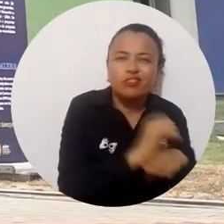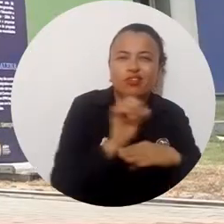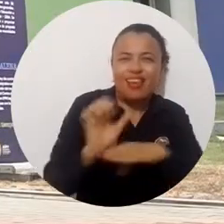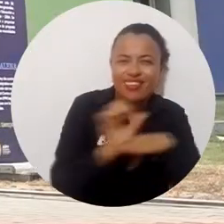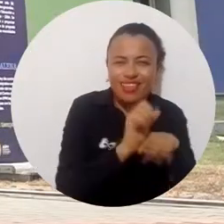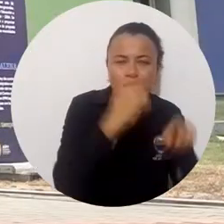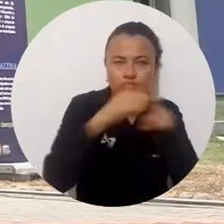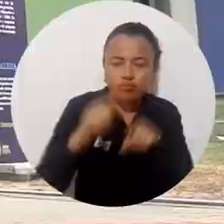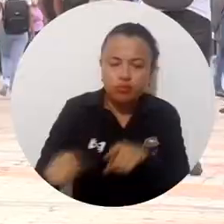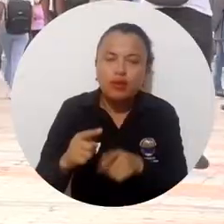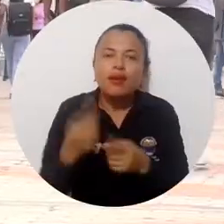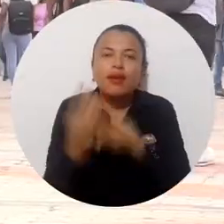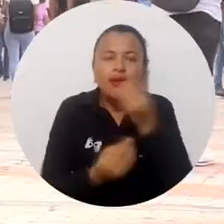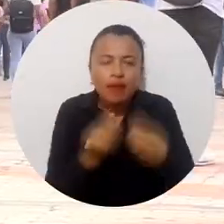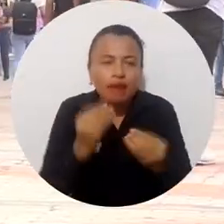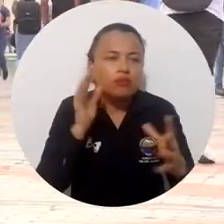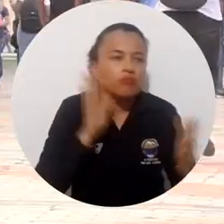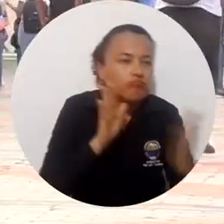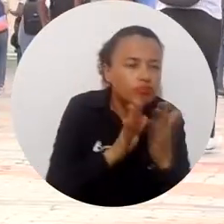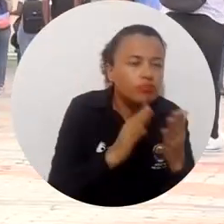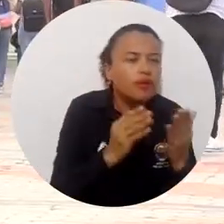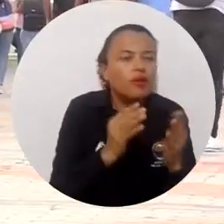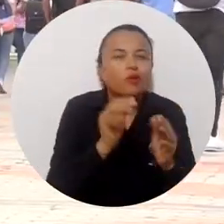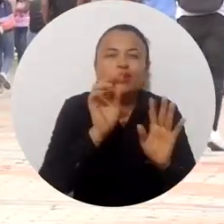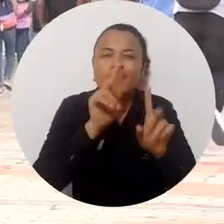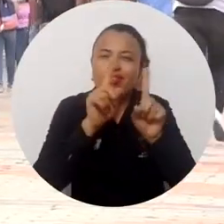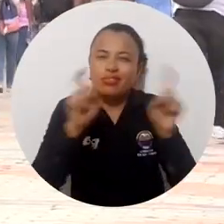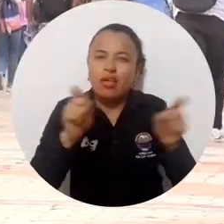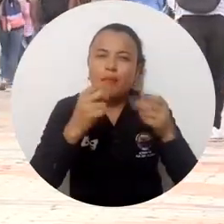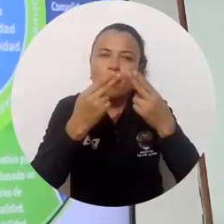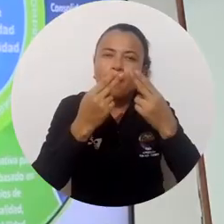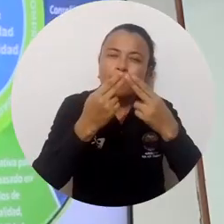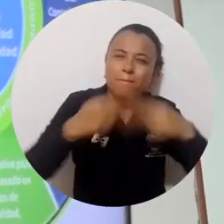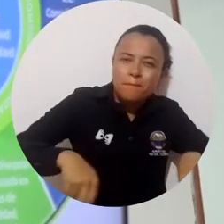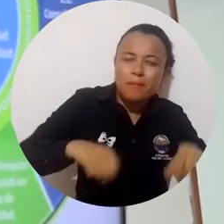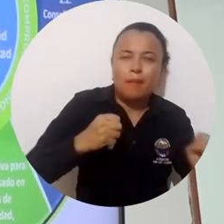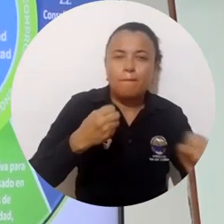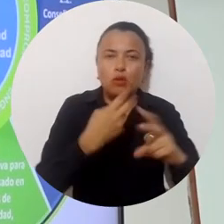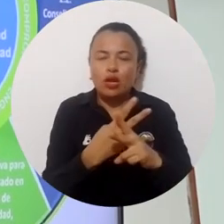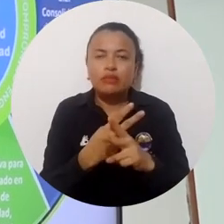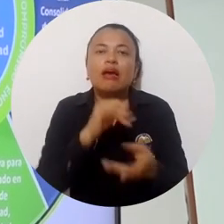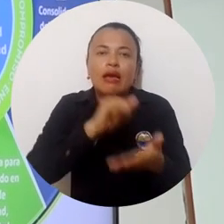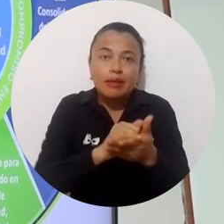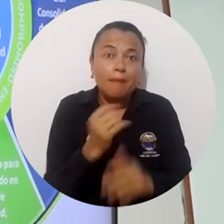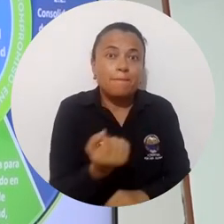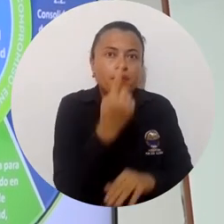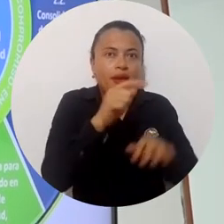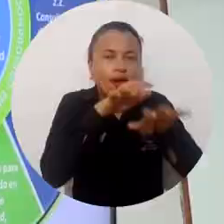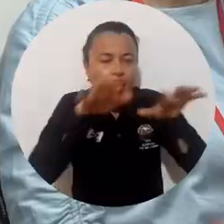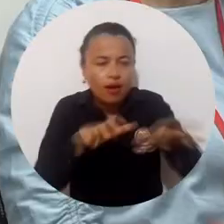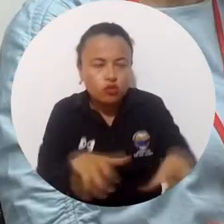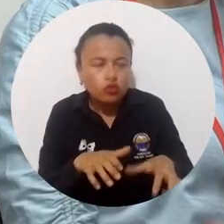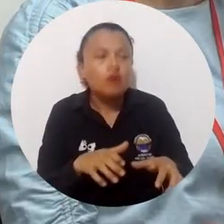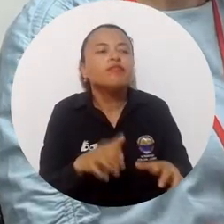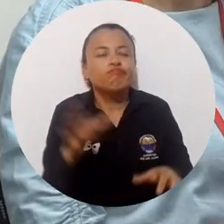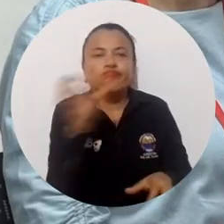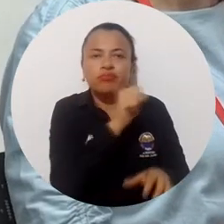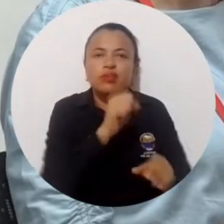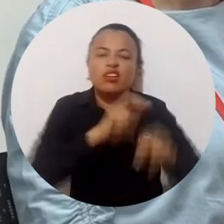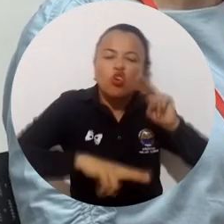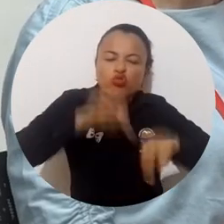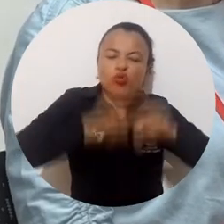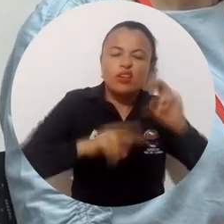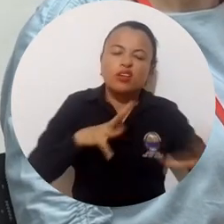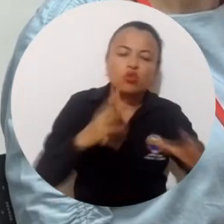Grupo de Atención de Casos de Violencia de Género para tener el acercamiento y comunicación pertinente, será una de las primeras acciones de la Comisión